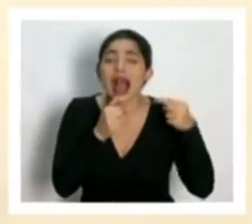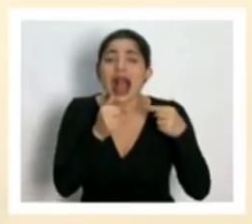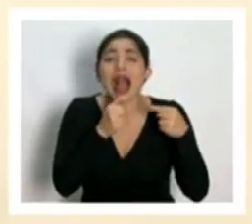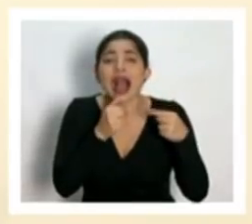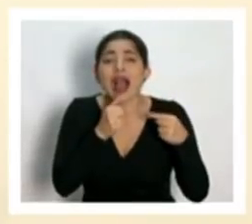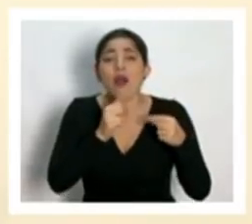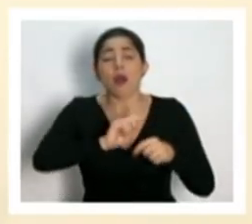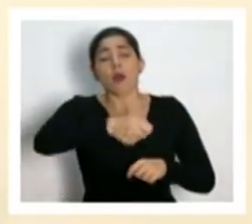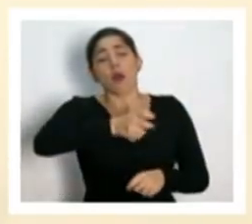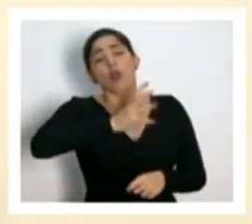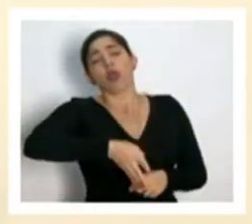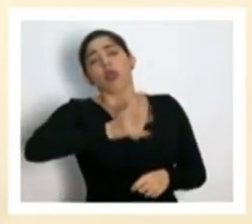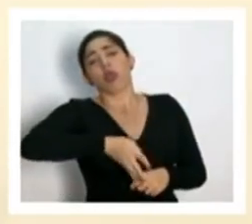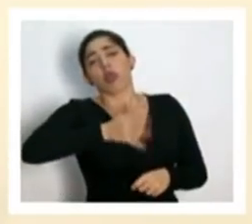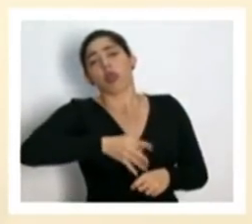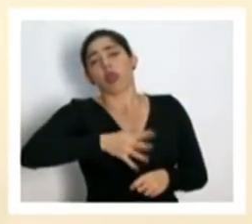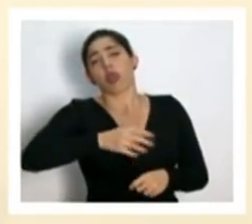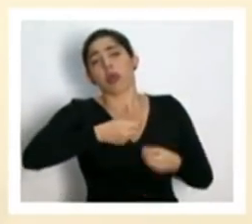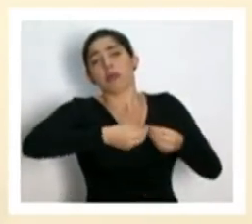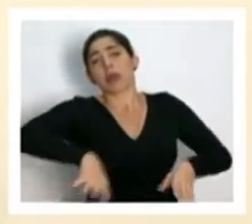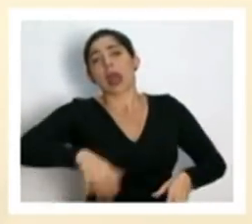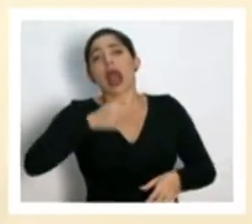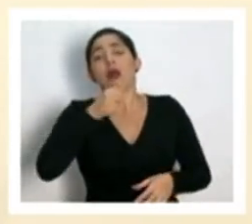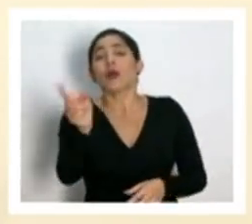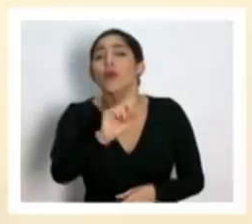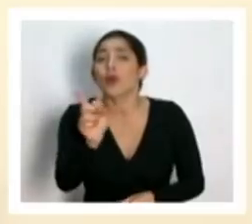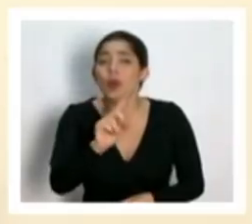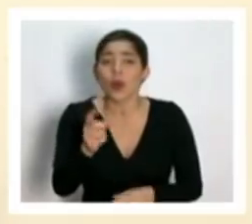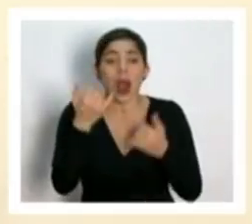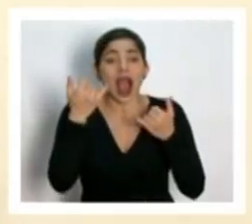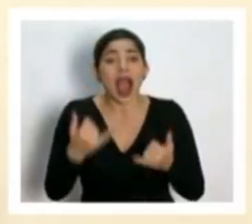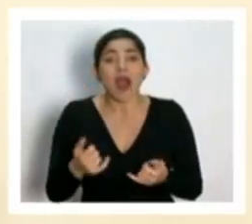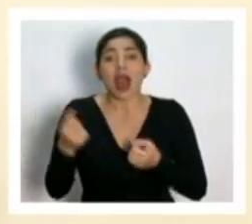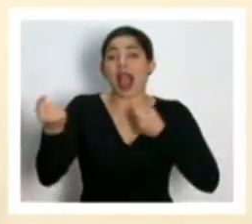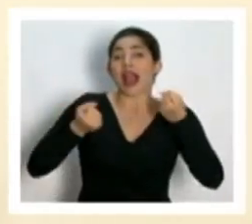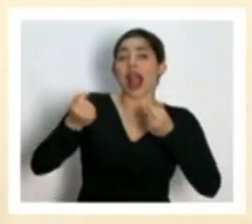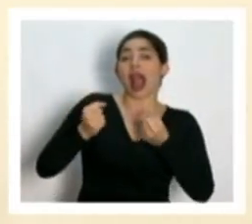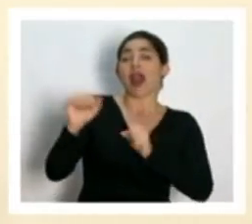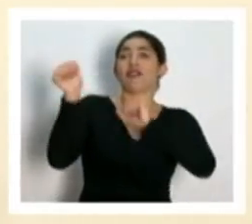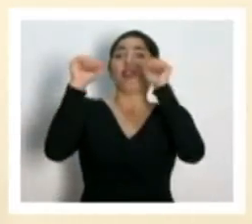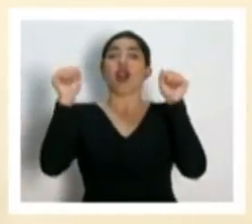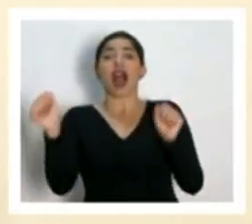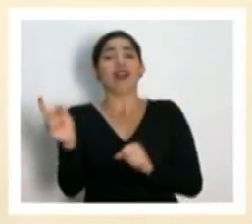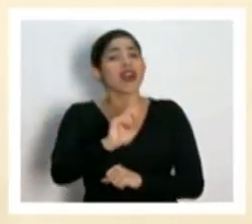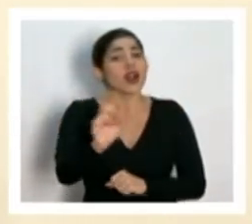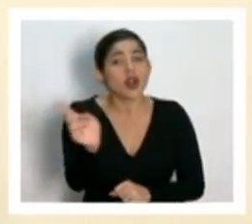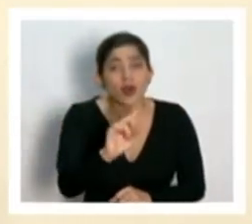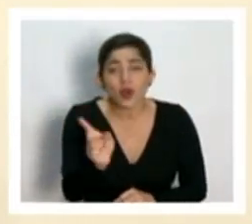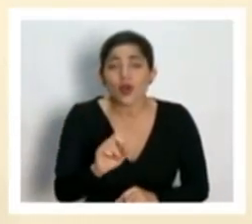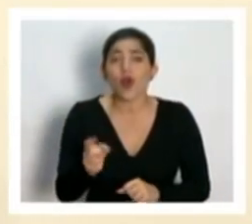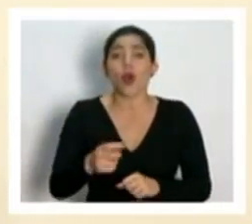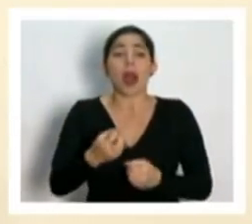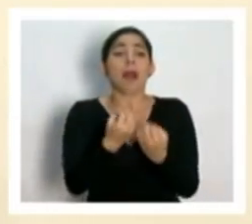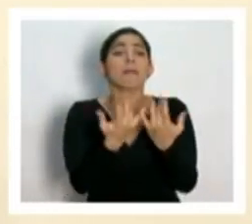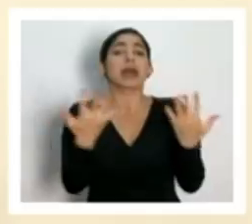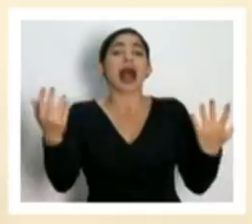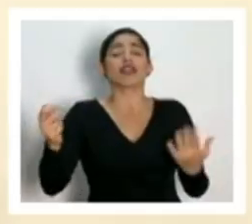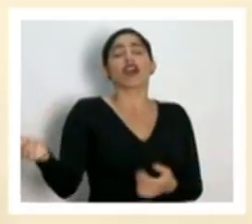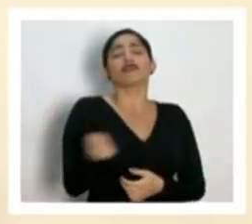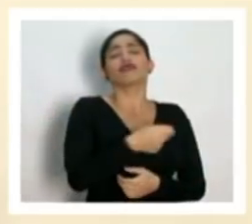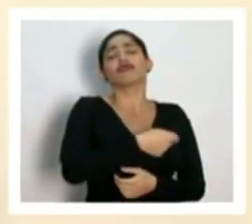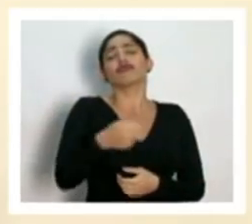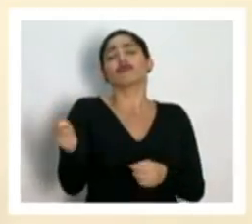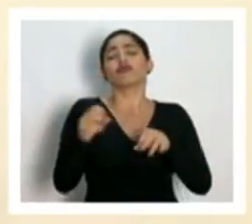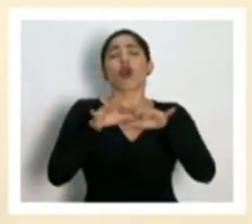desperdiciemos el agua. Este no es tiempo para estar lavando el carro. Este no es tiempo para estar regando las matas, para